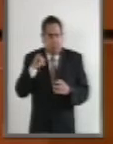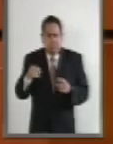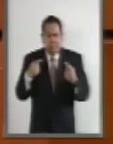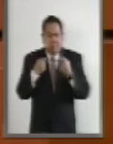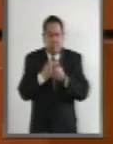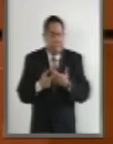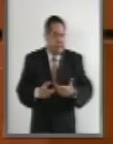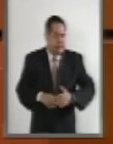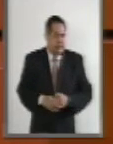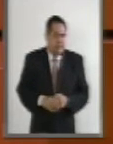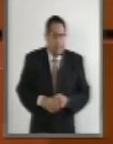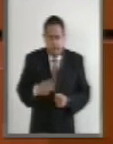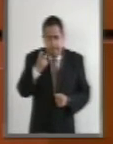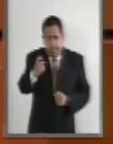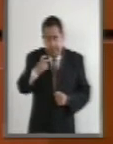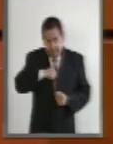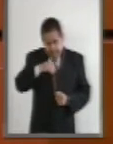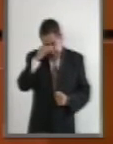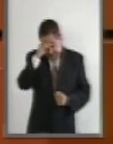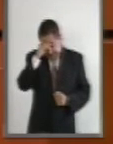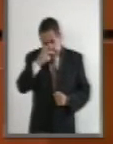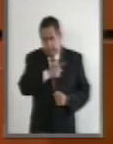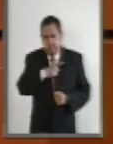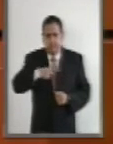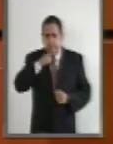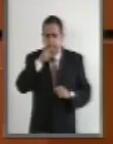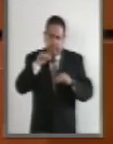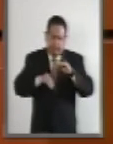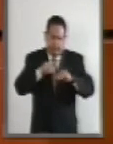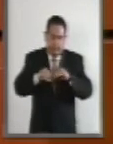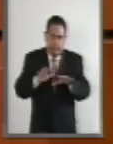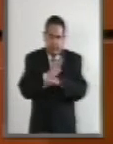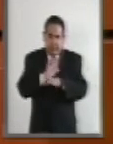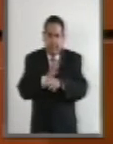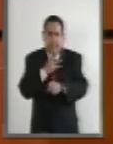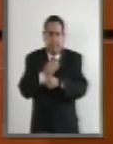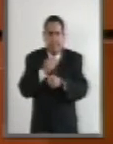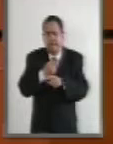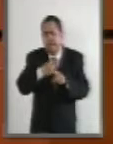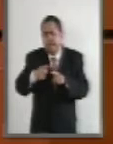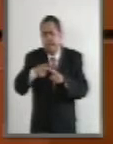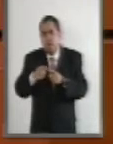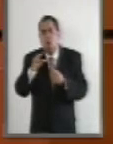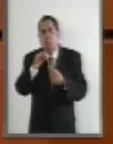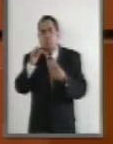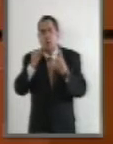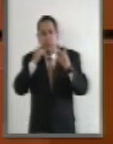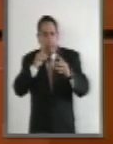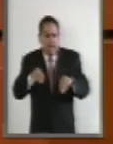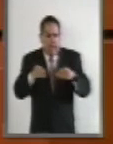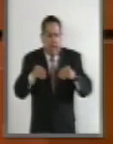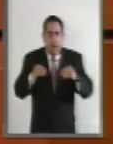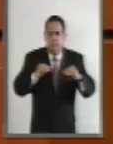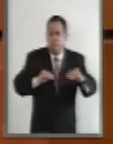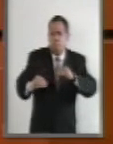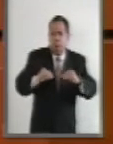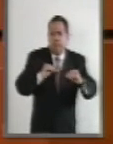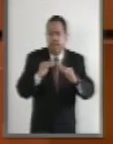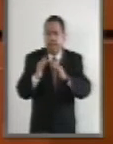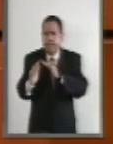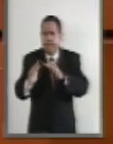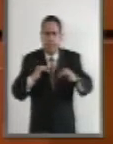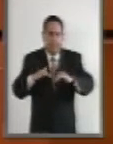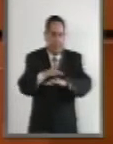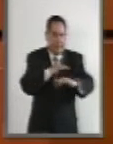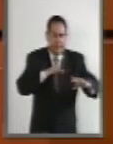Así entonces, el mejorar el escenario de movilidad al contar con más opciones de traslado mediante el diseño de estrategias